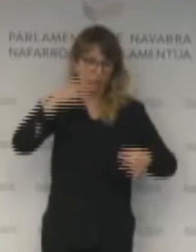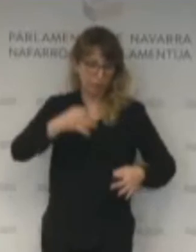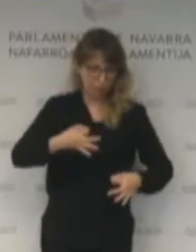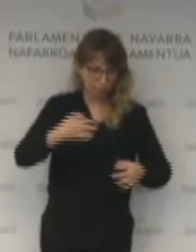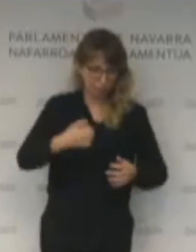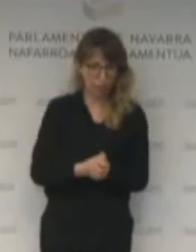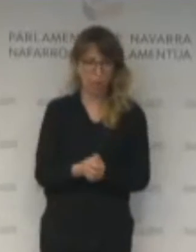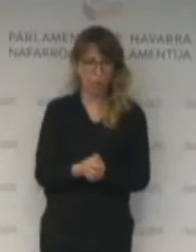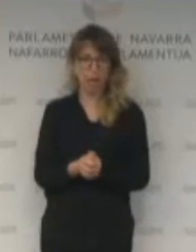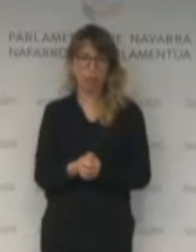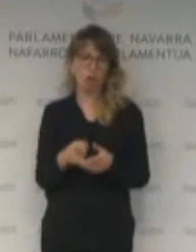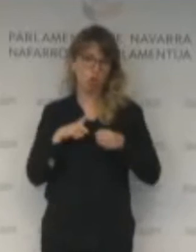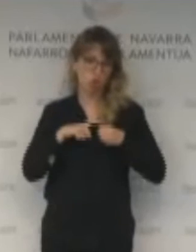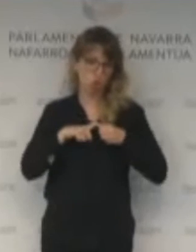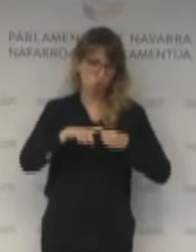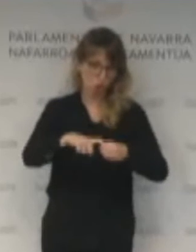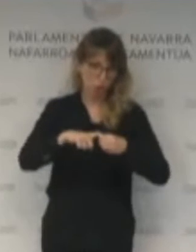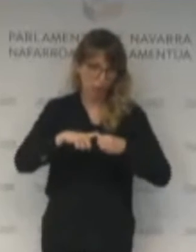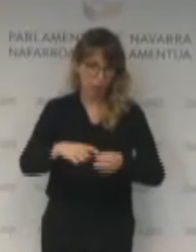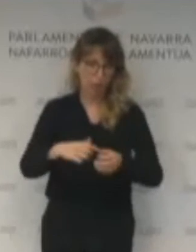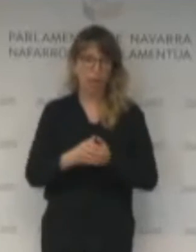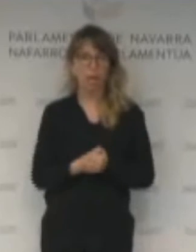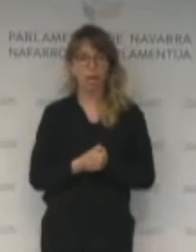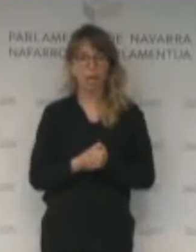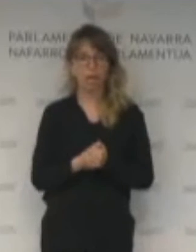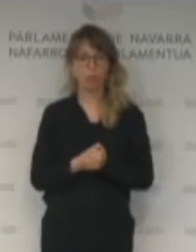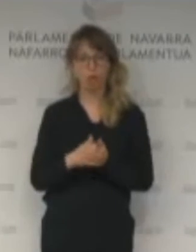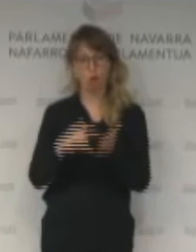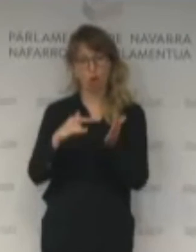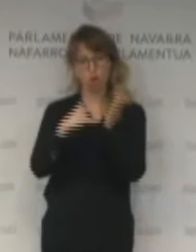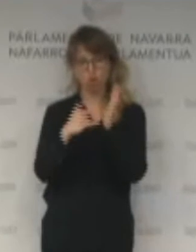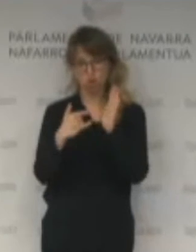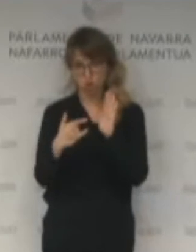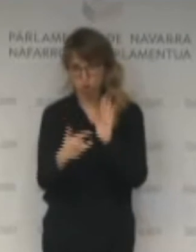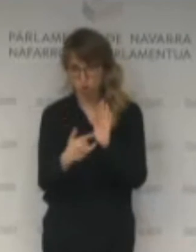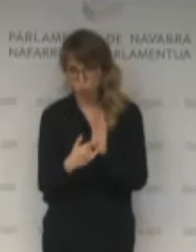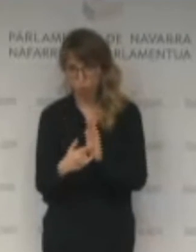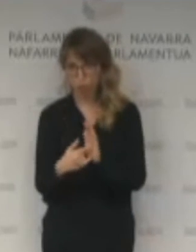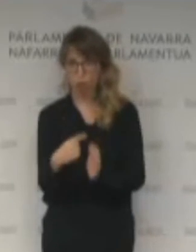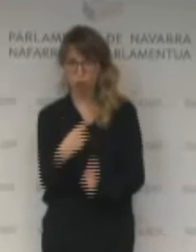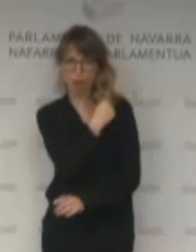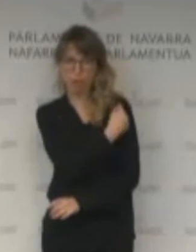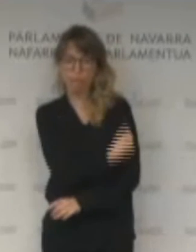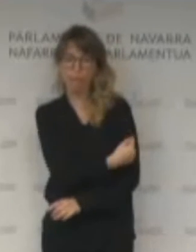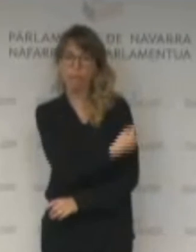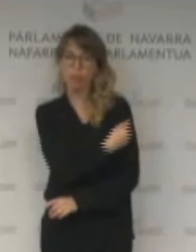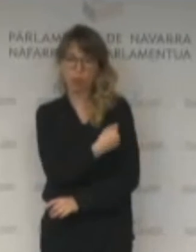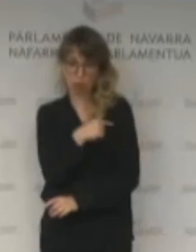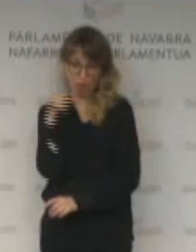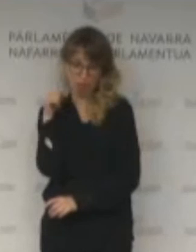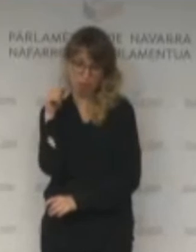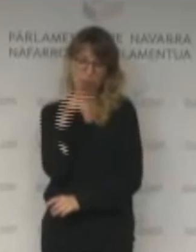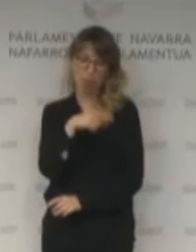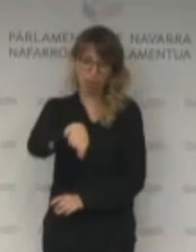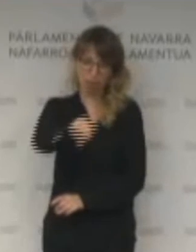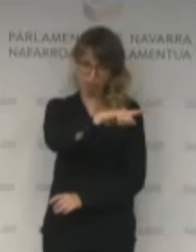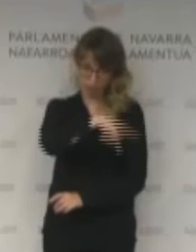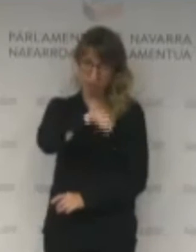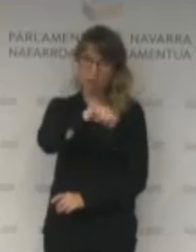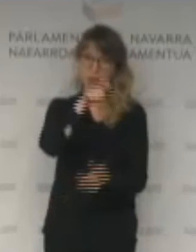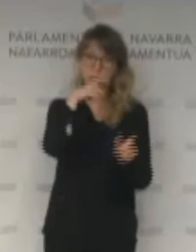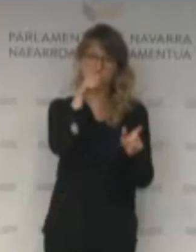solidaridad, la solución y la vacuna. Eso es lo que quiero